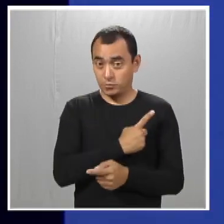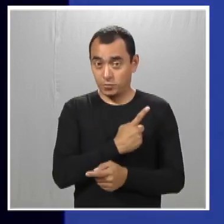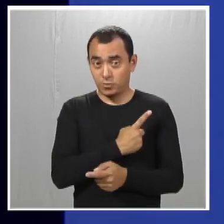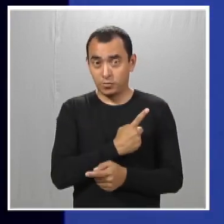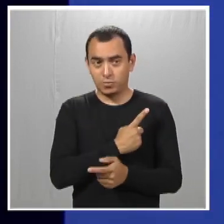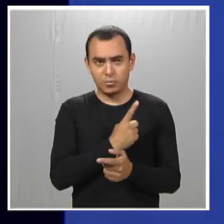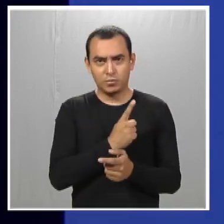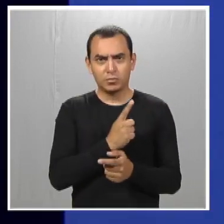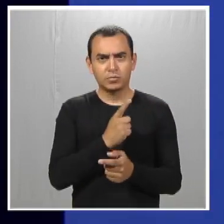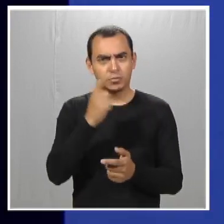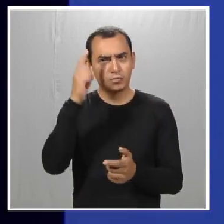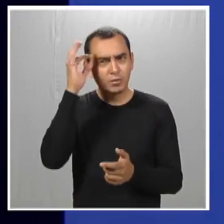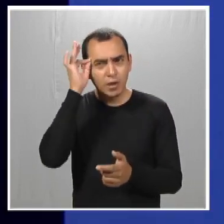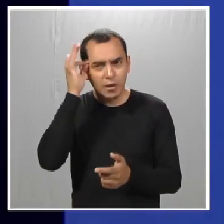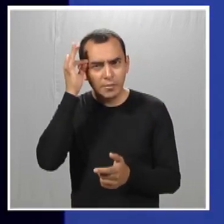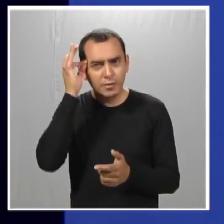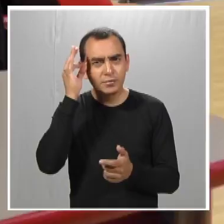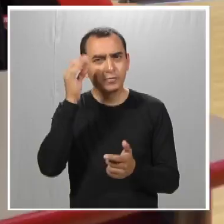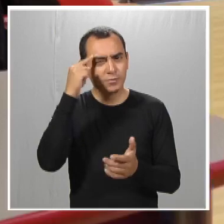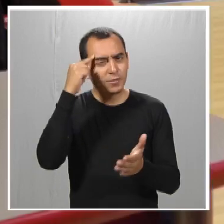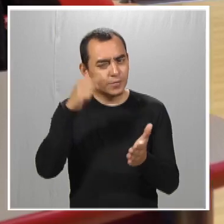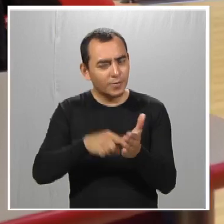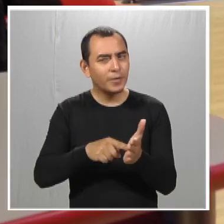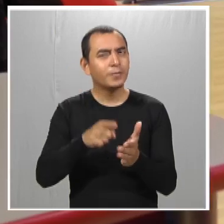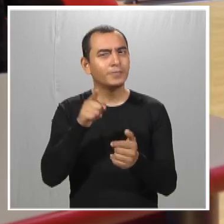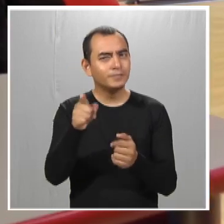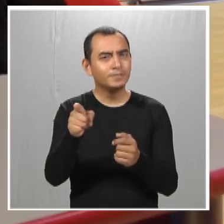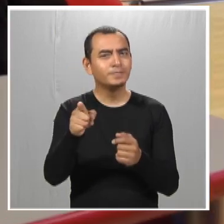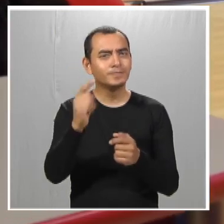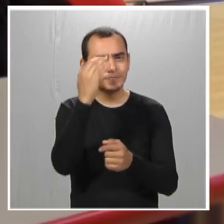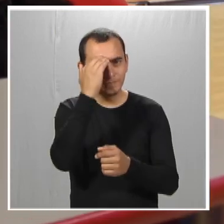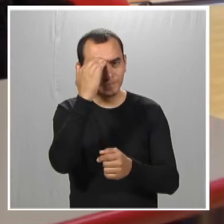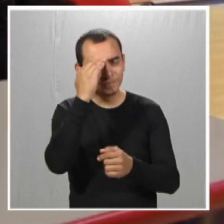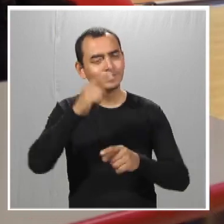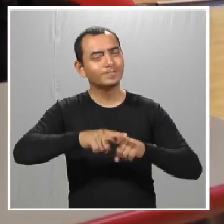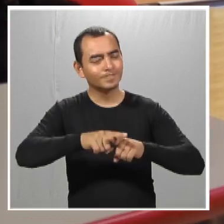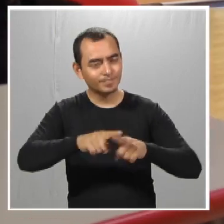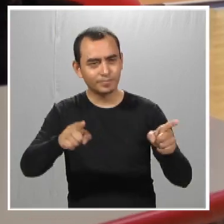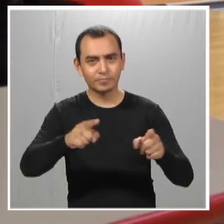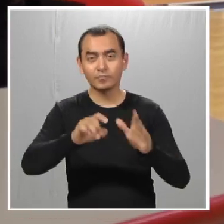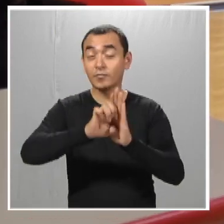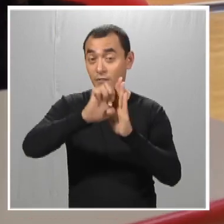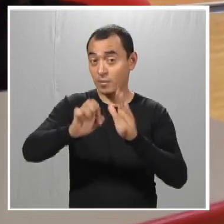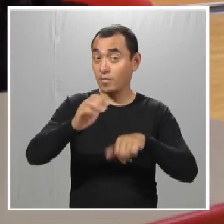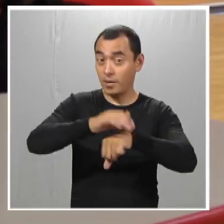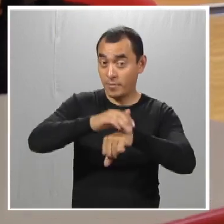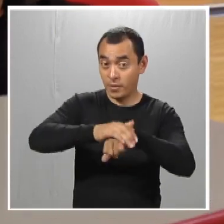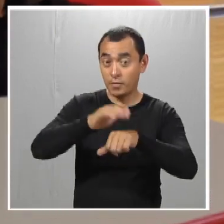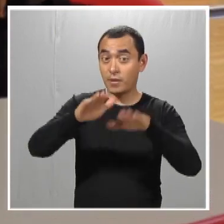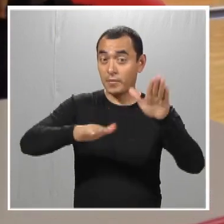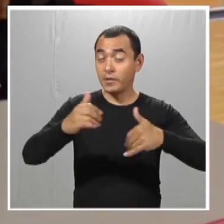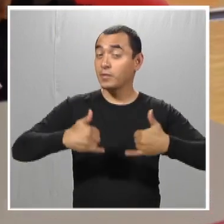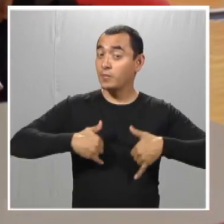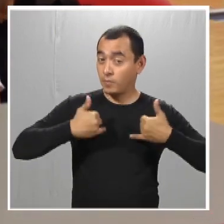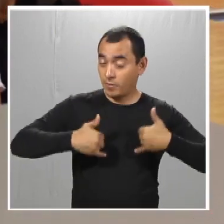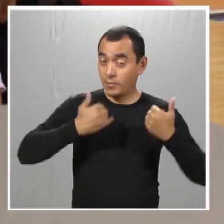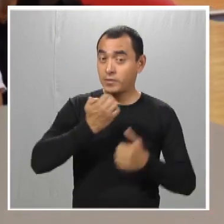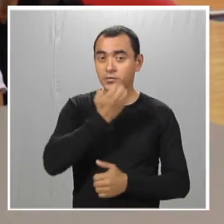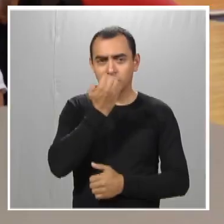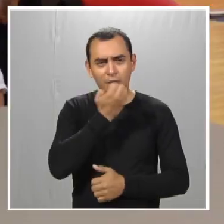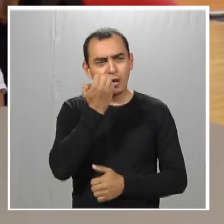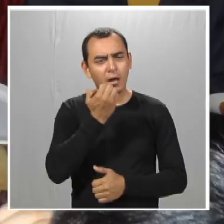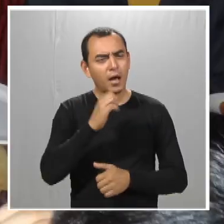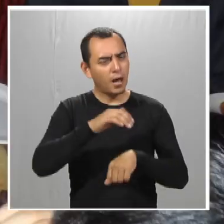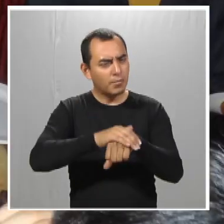se conocen también de una manera muy diferente. El tener amigos, yo creo que más cuando estamos muy jóvenes en la escuela,